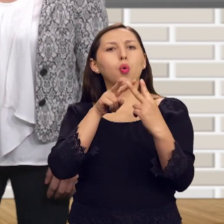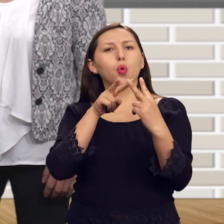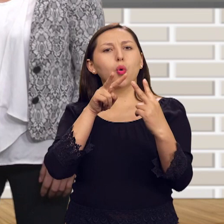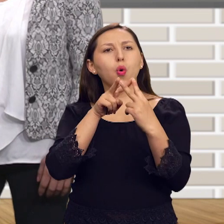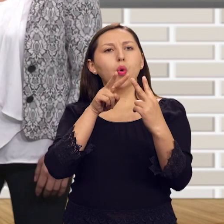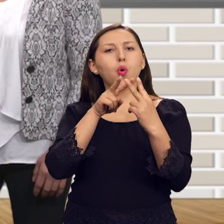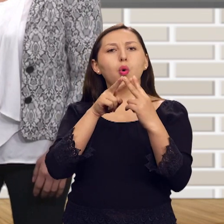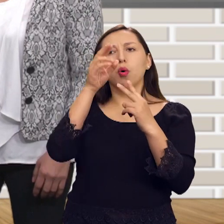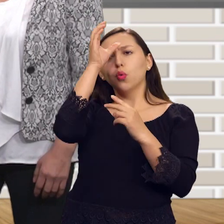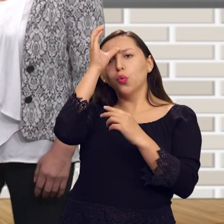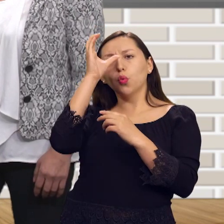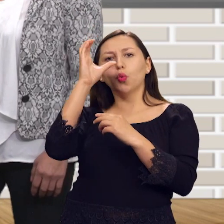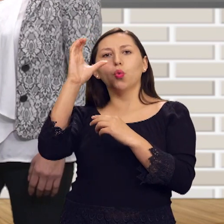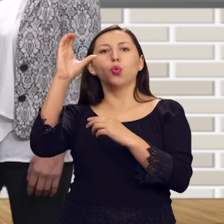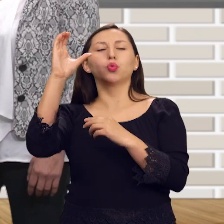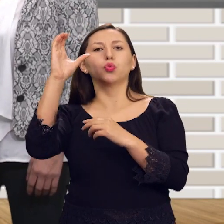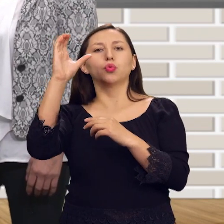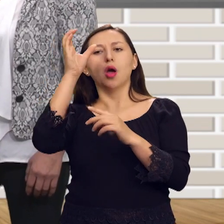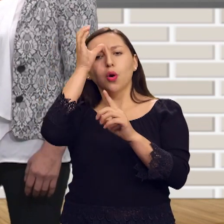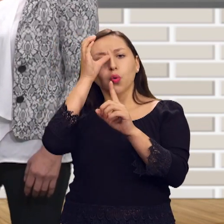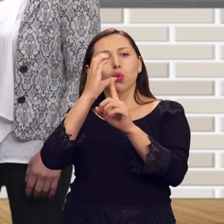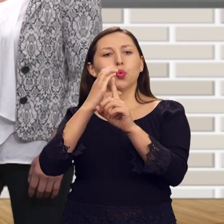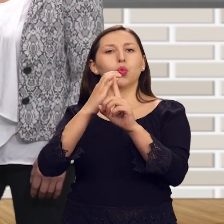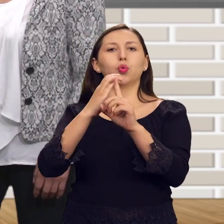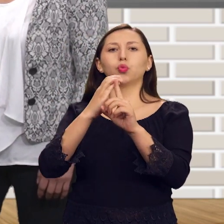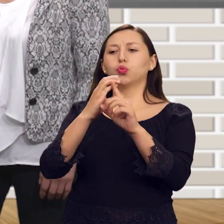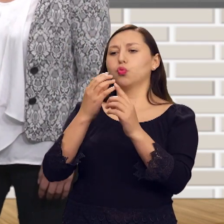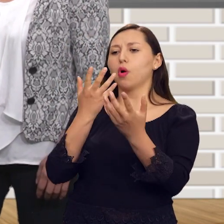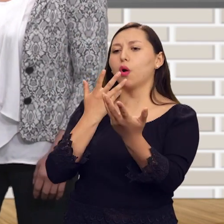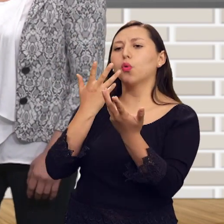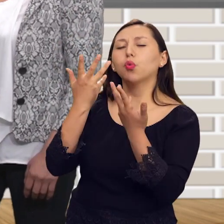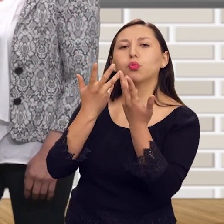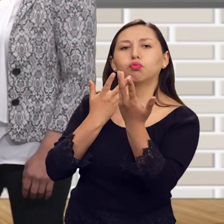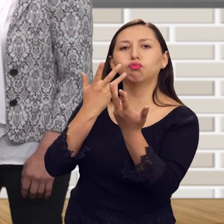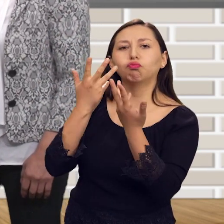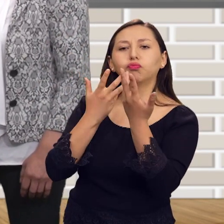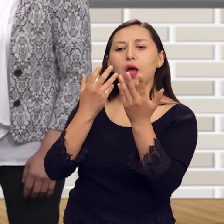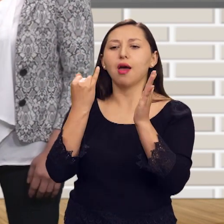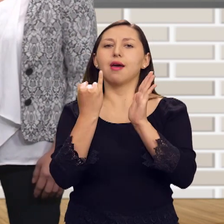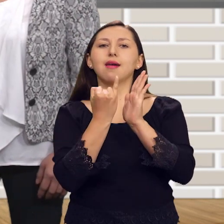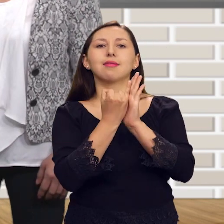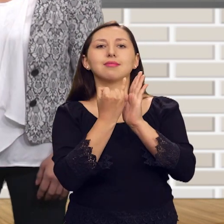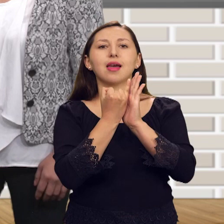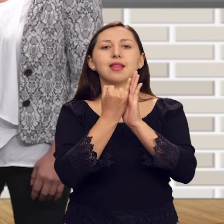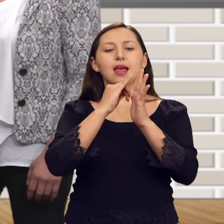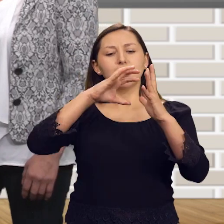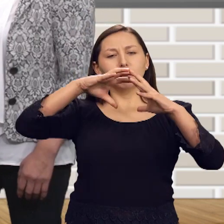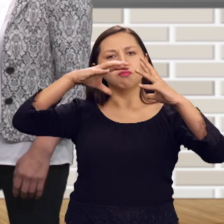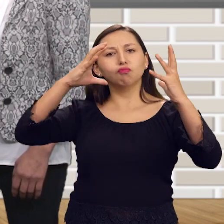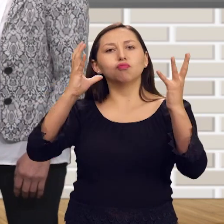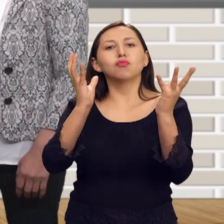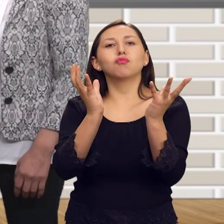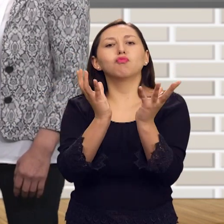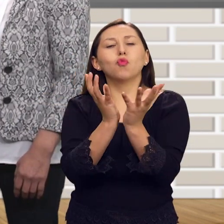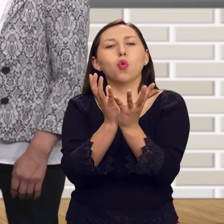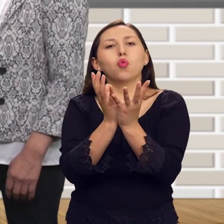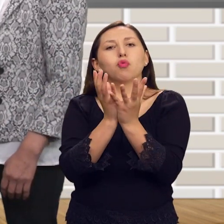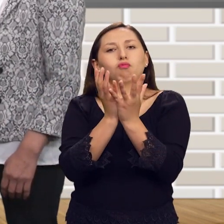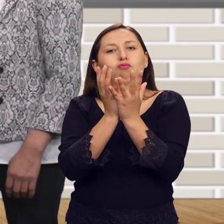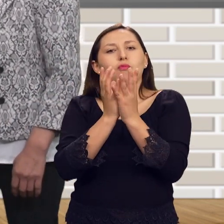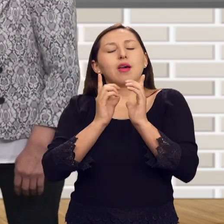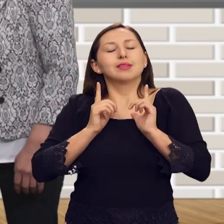etnias y realidades. También participar en diálogos con el fin de facilitar una convivencia sana,